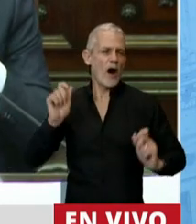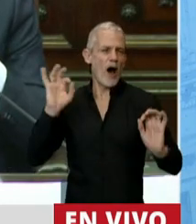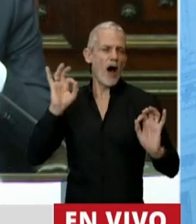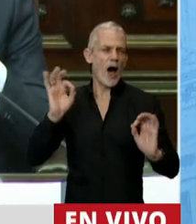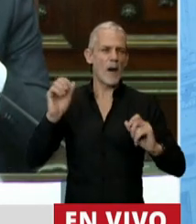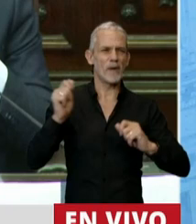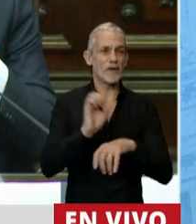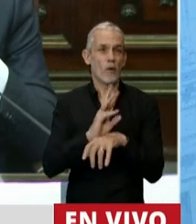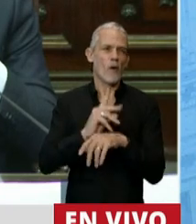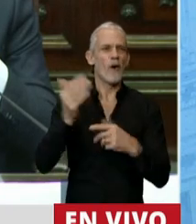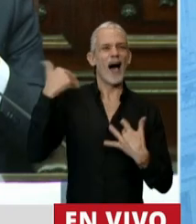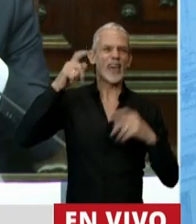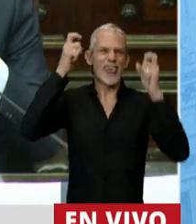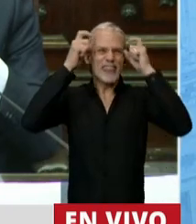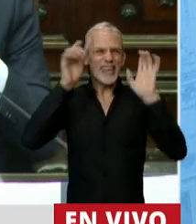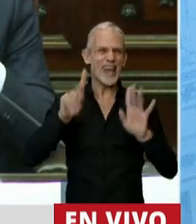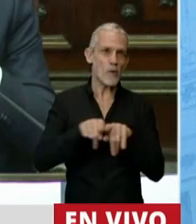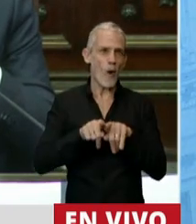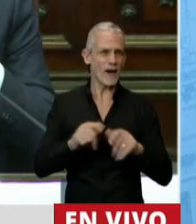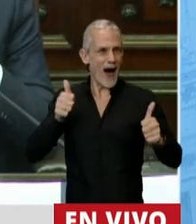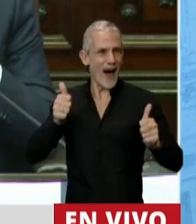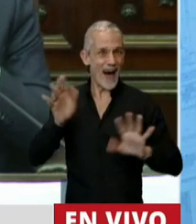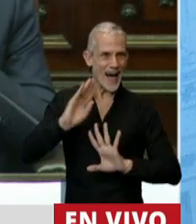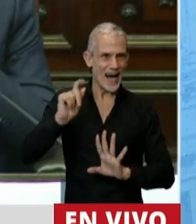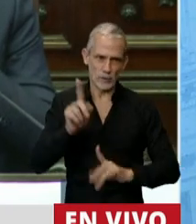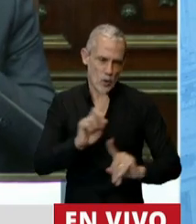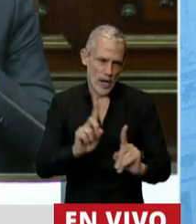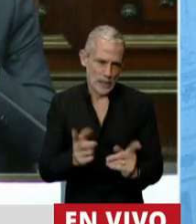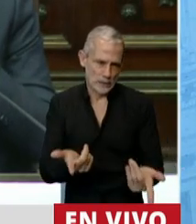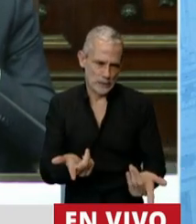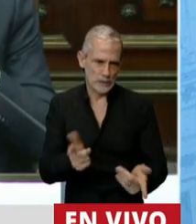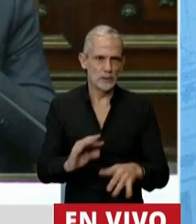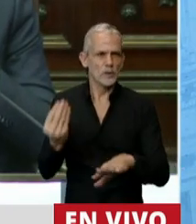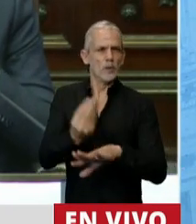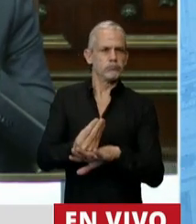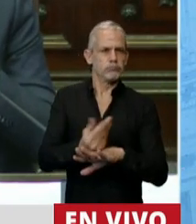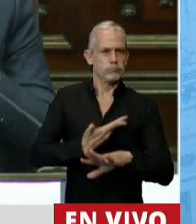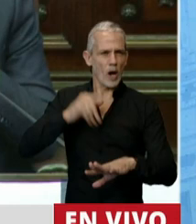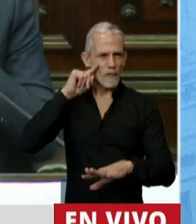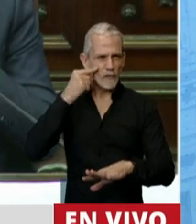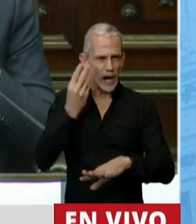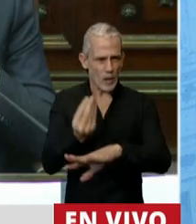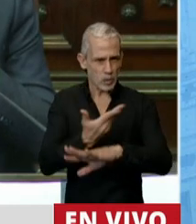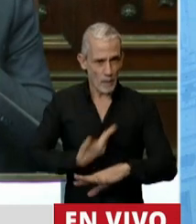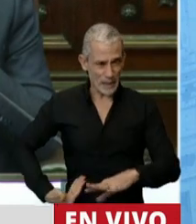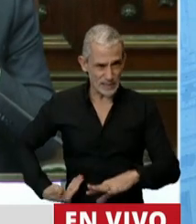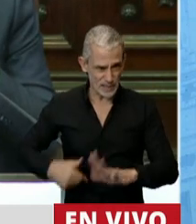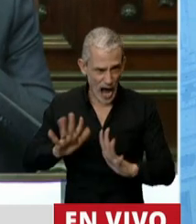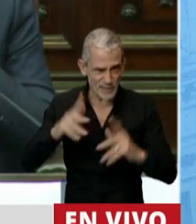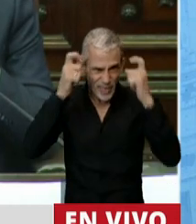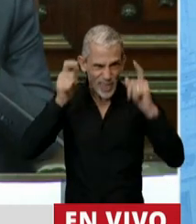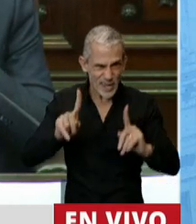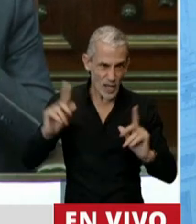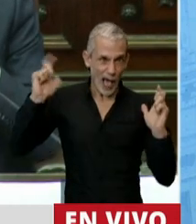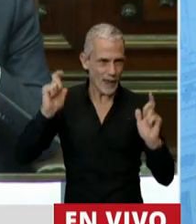el coronavirus. Tampoco cuando asumió Alberto Fernández la presidencia de este país.